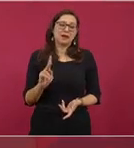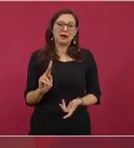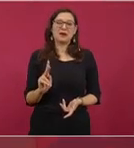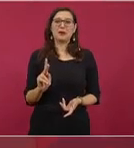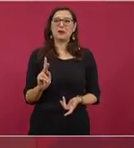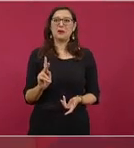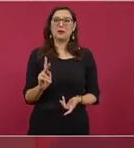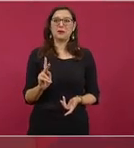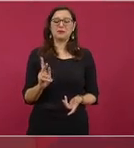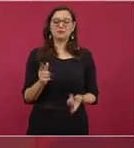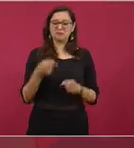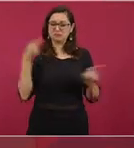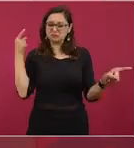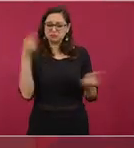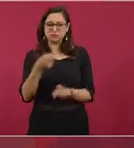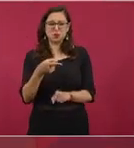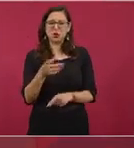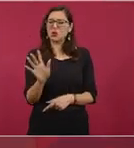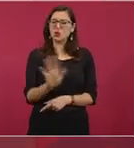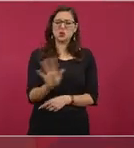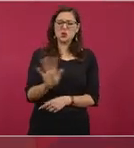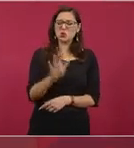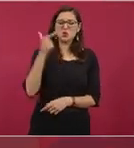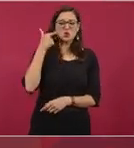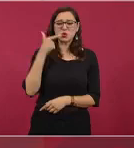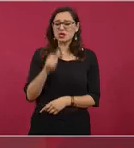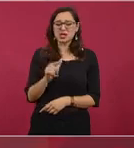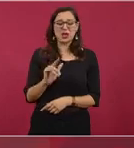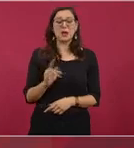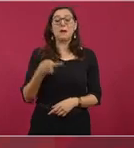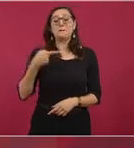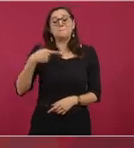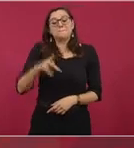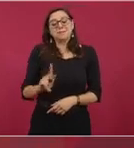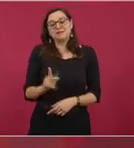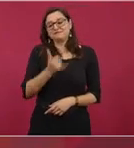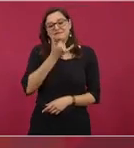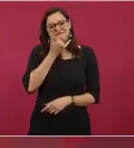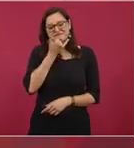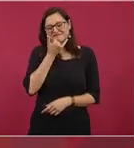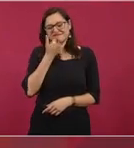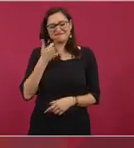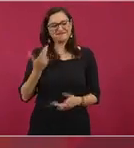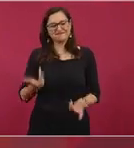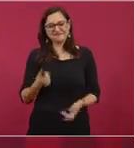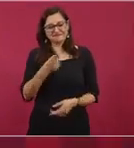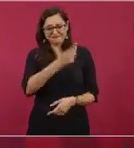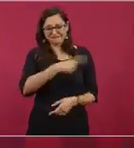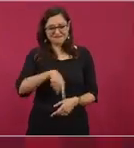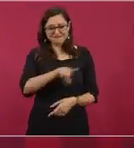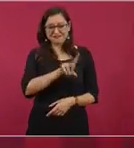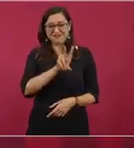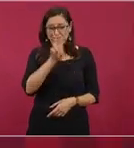no quiero ofenderlos tampoco, pero no siento que tengan